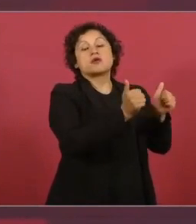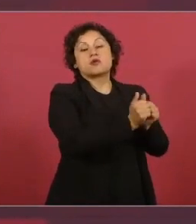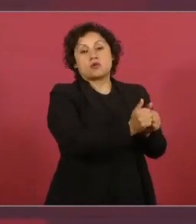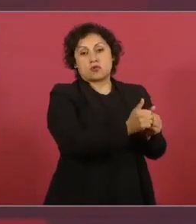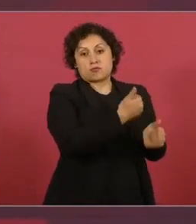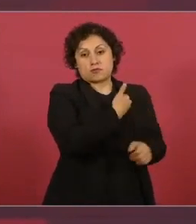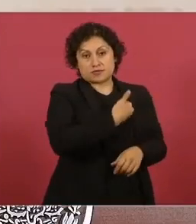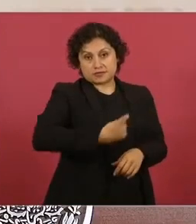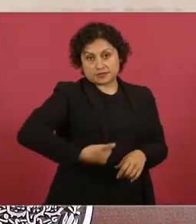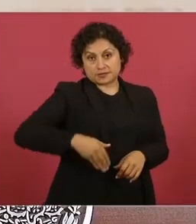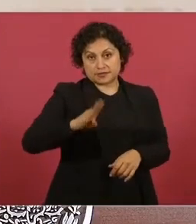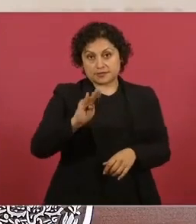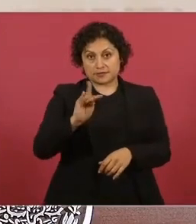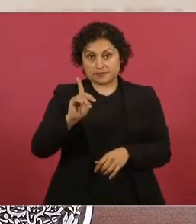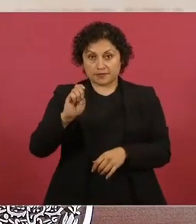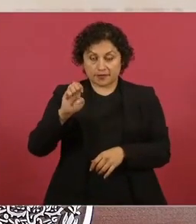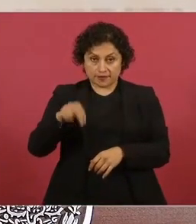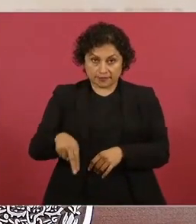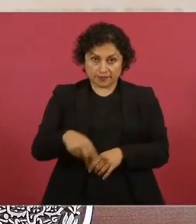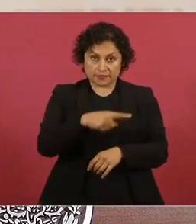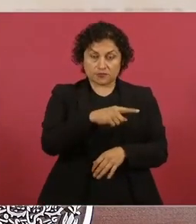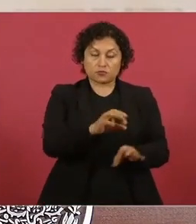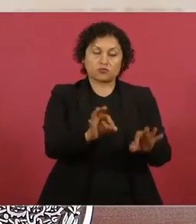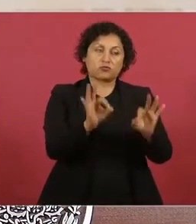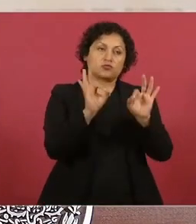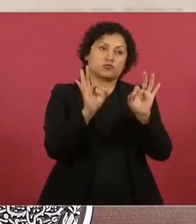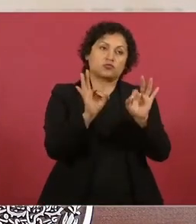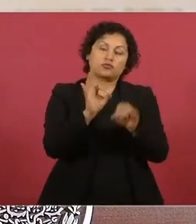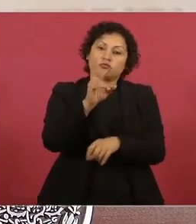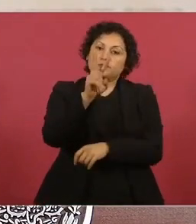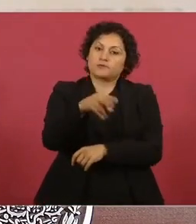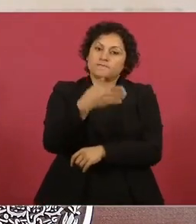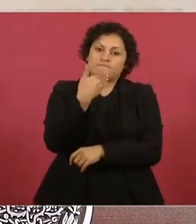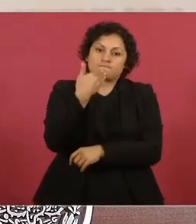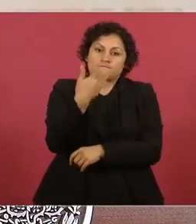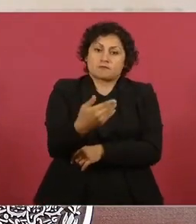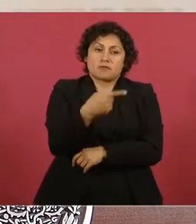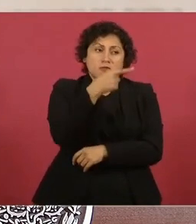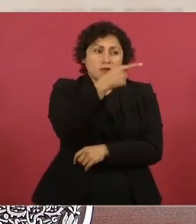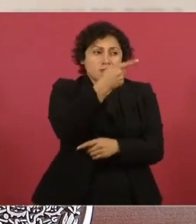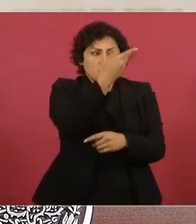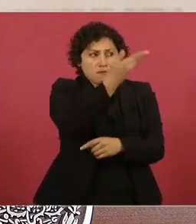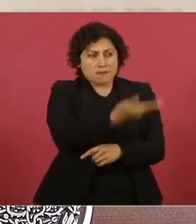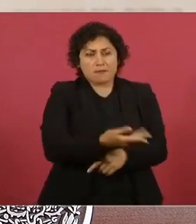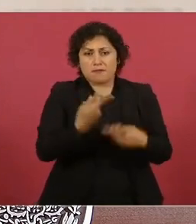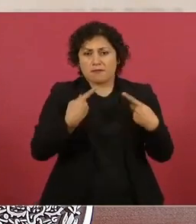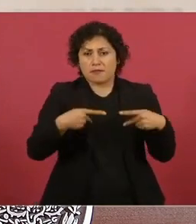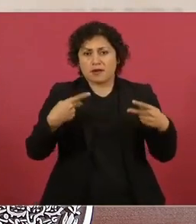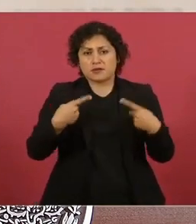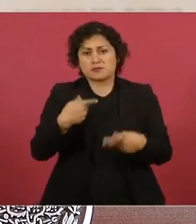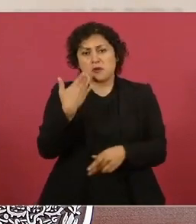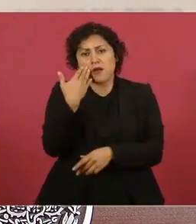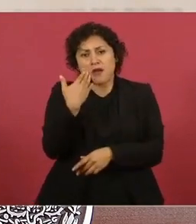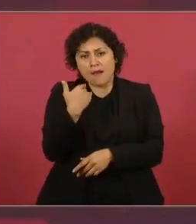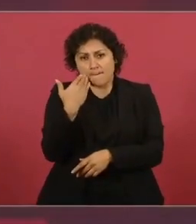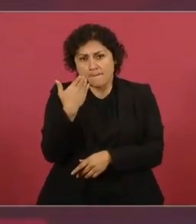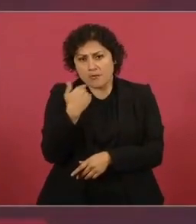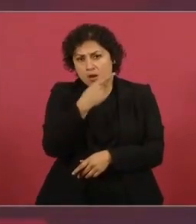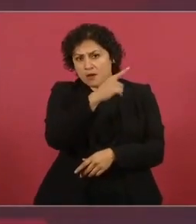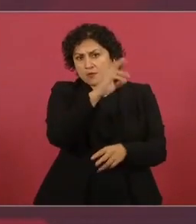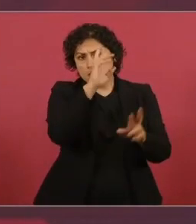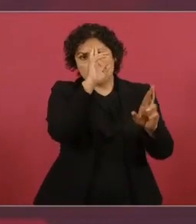extraordinaria. Él es un agente muy amable, muy respetuoso,